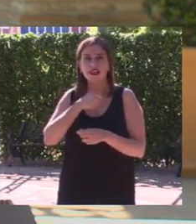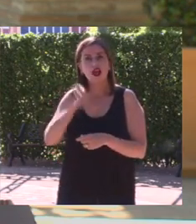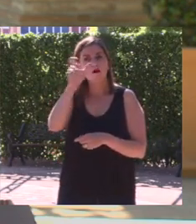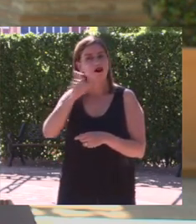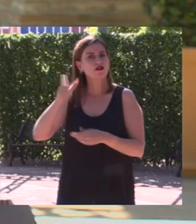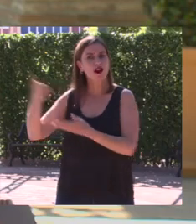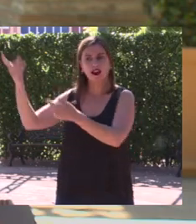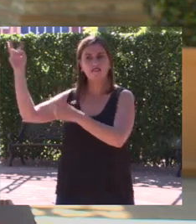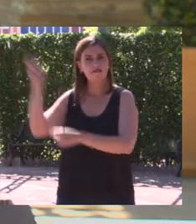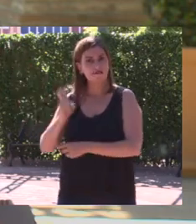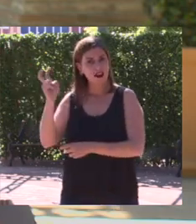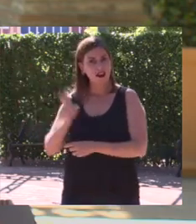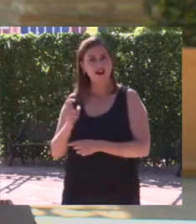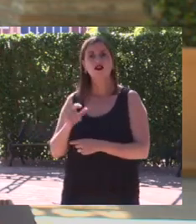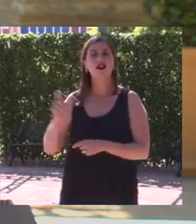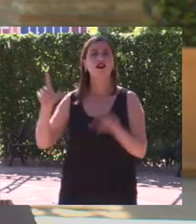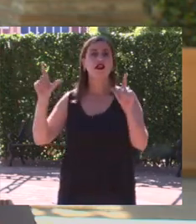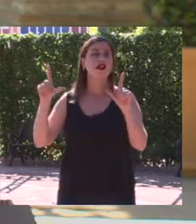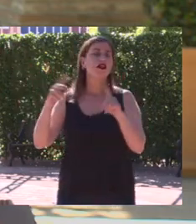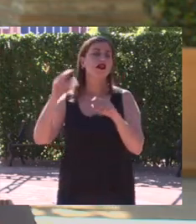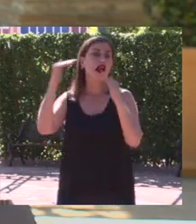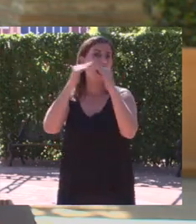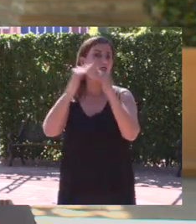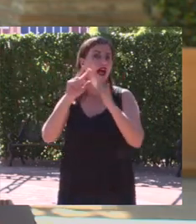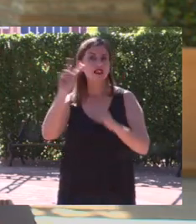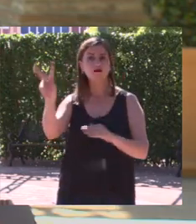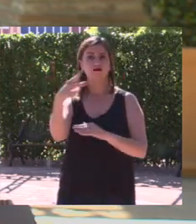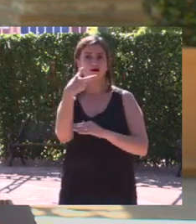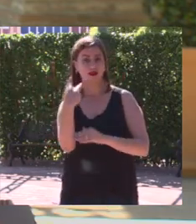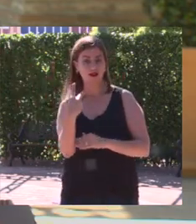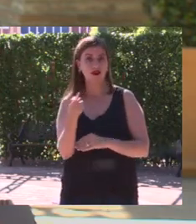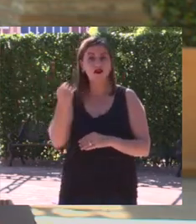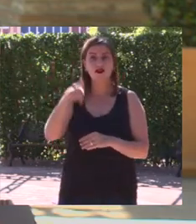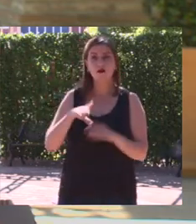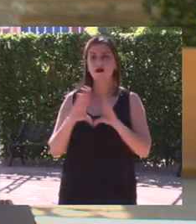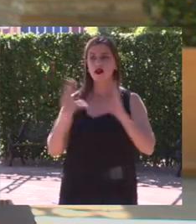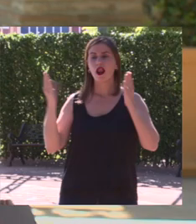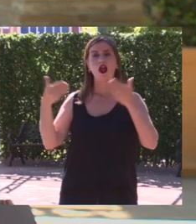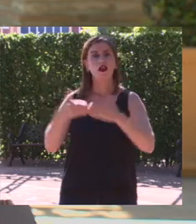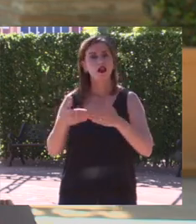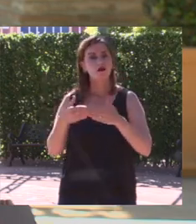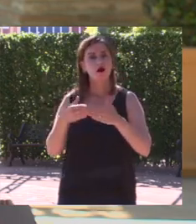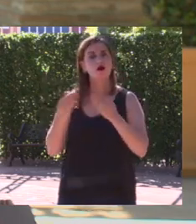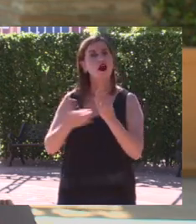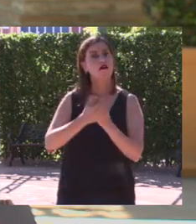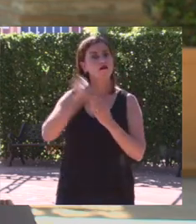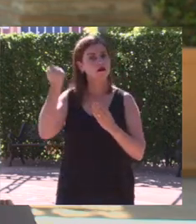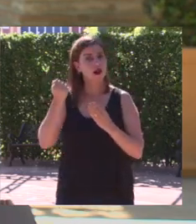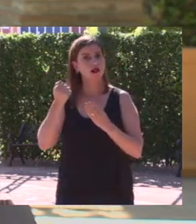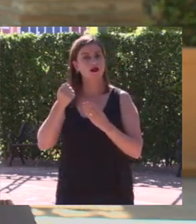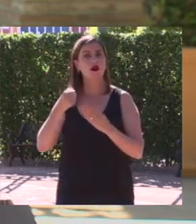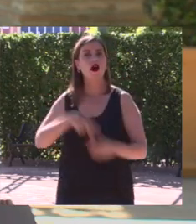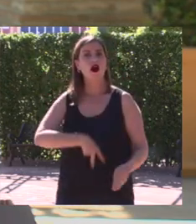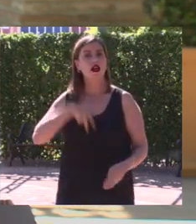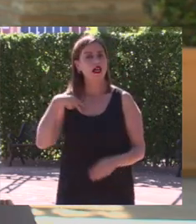todas las personas que nos están viendo desde casa, sino también del gran equipo de la Fundación General de